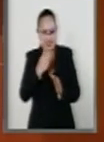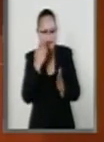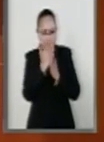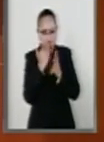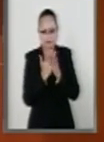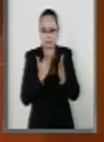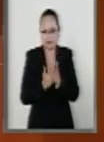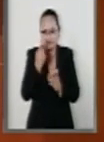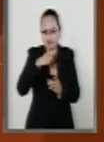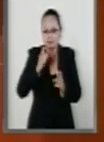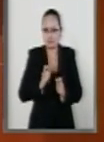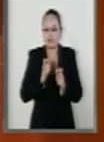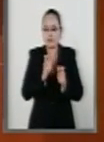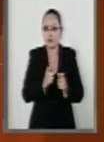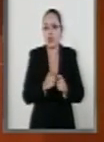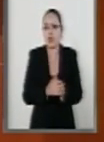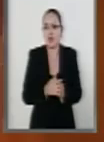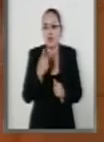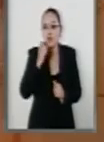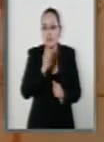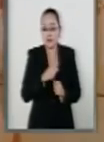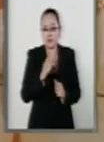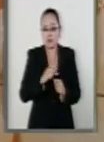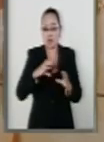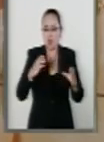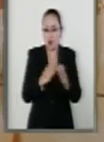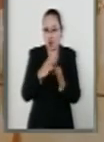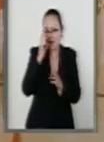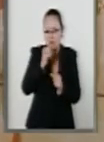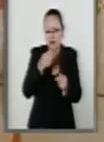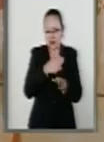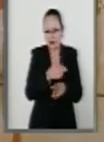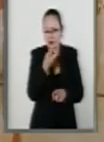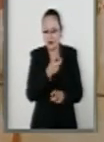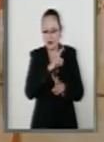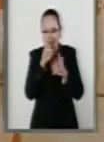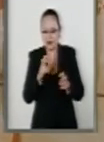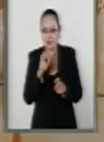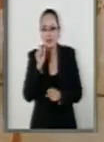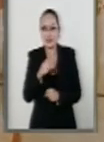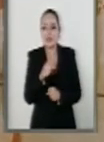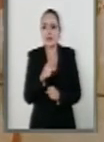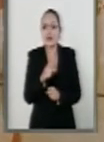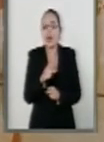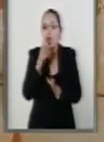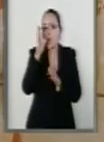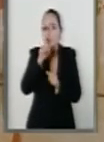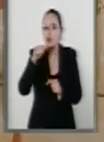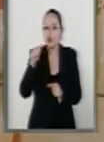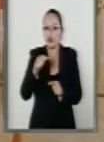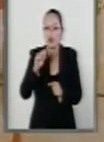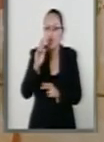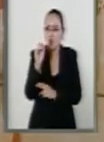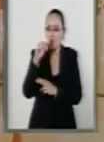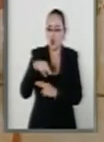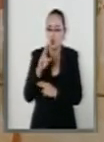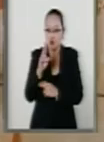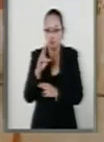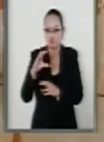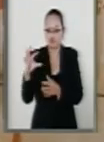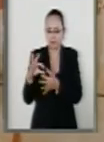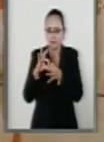facultativo de la convención de la materia que es el protocolo de Naciones Unidas